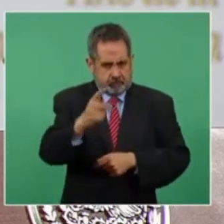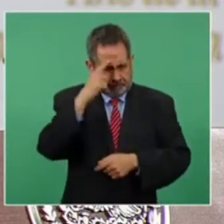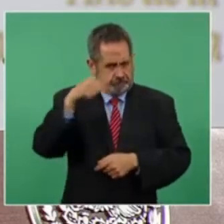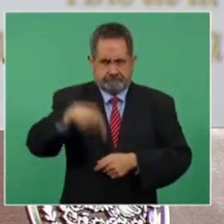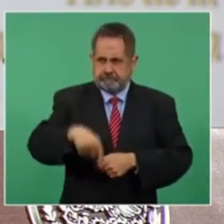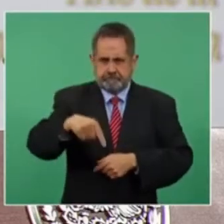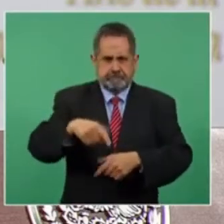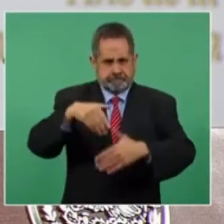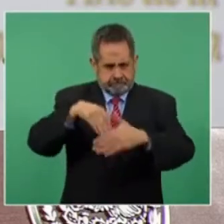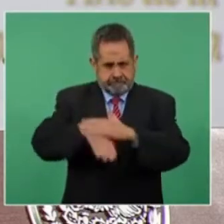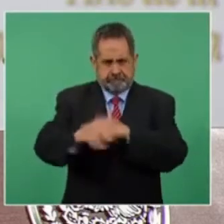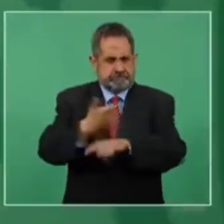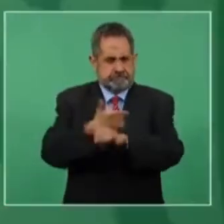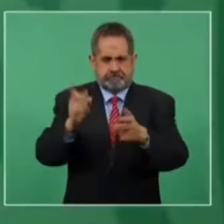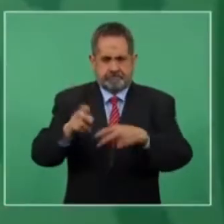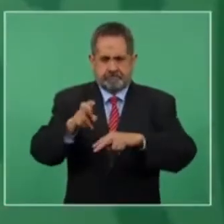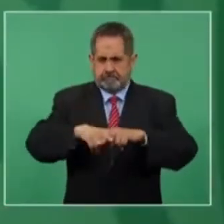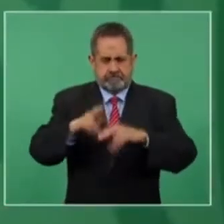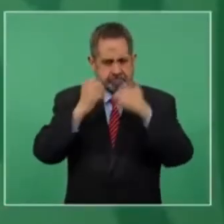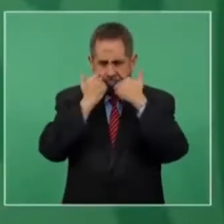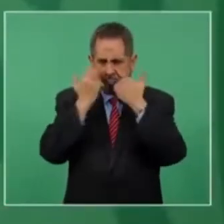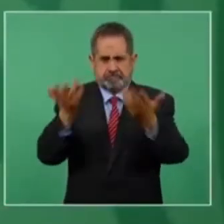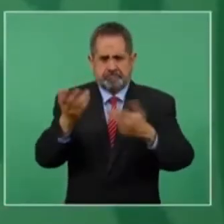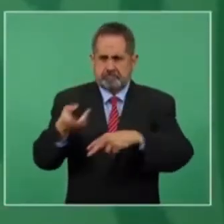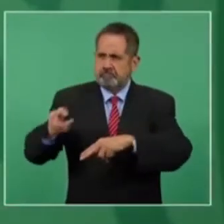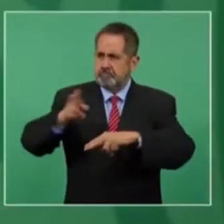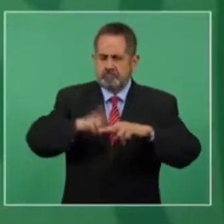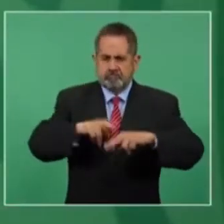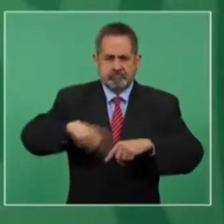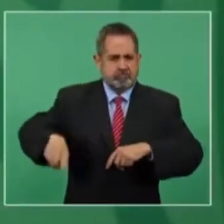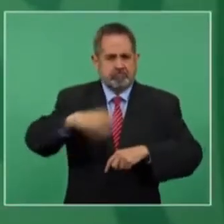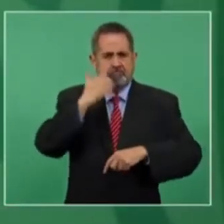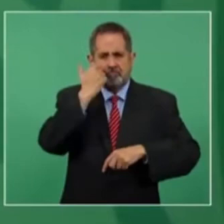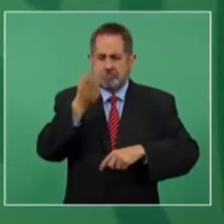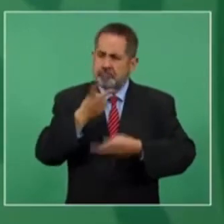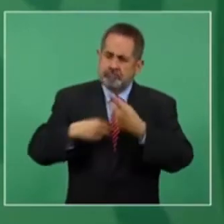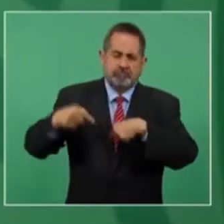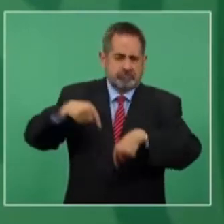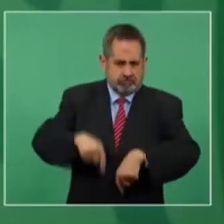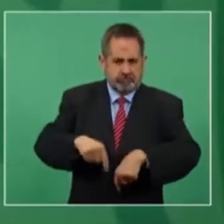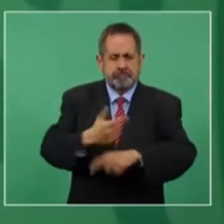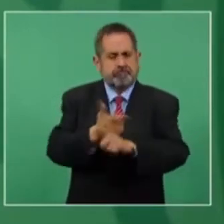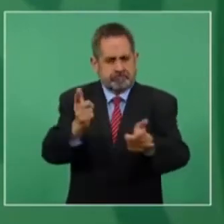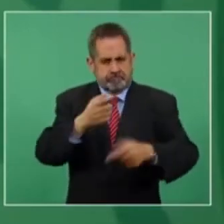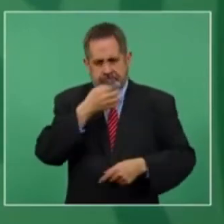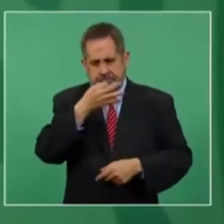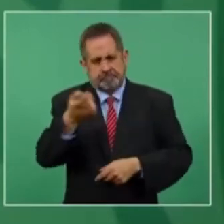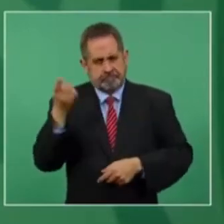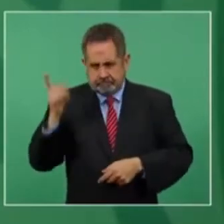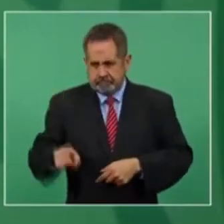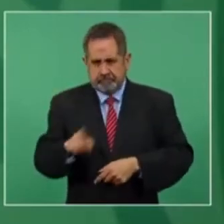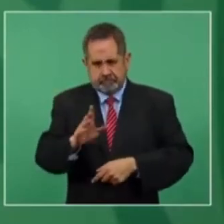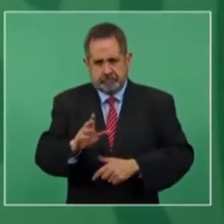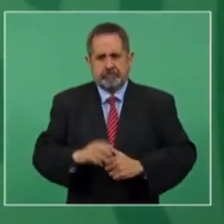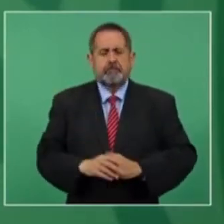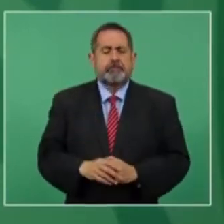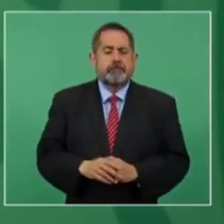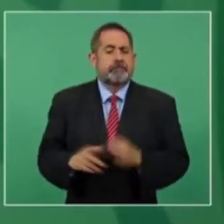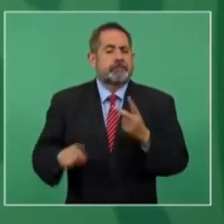para que puedas entrar las veces que quieras hacerlo. Lo segundo